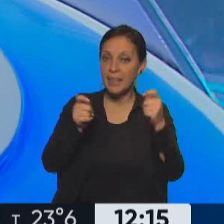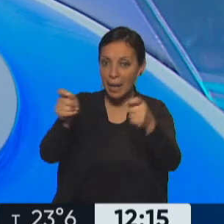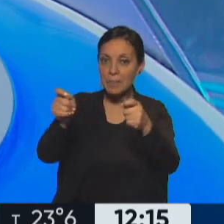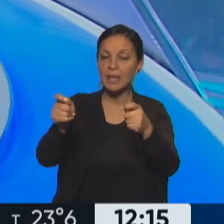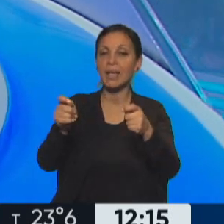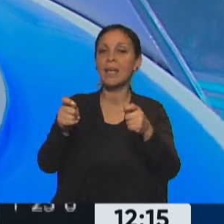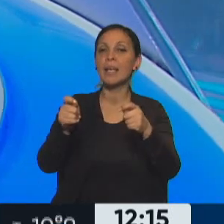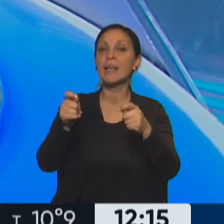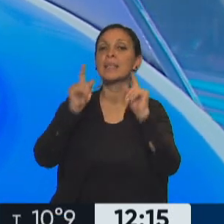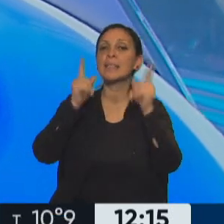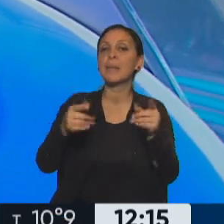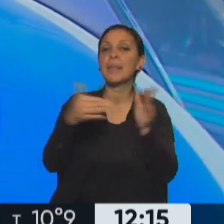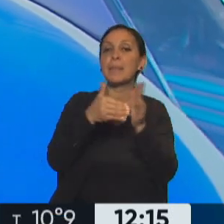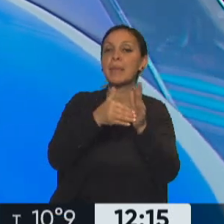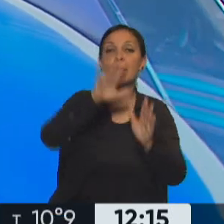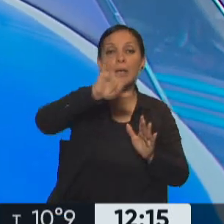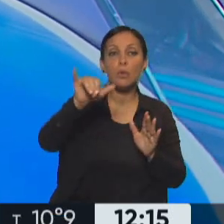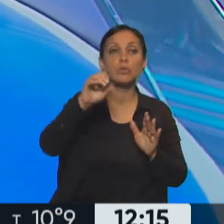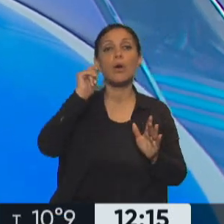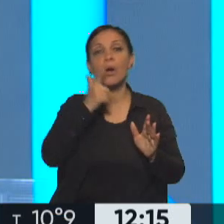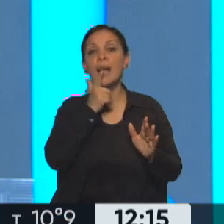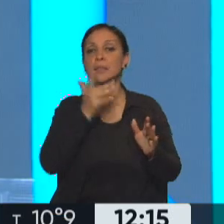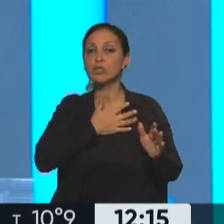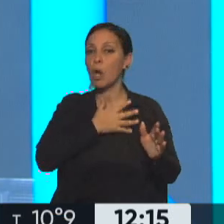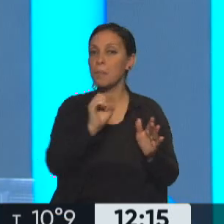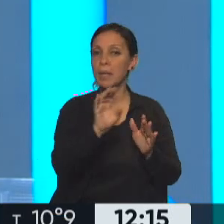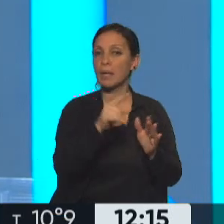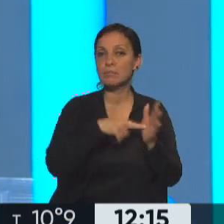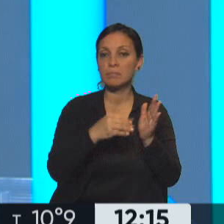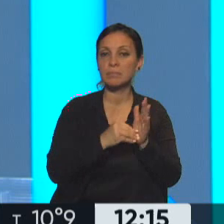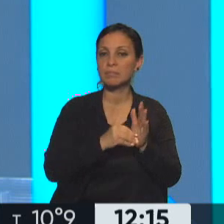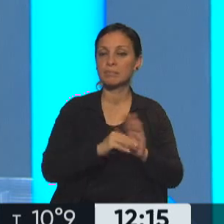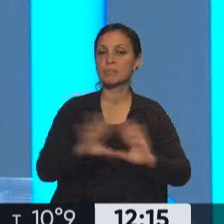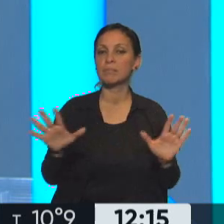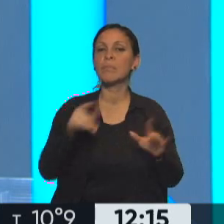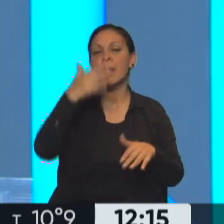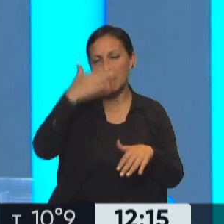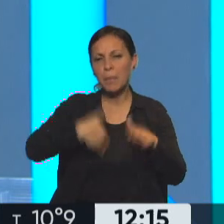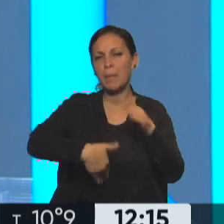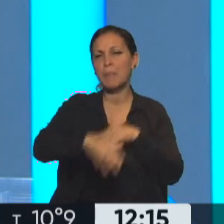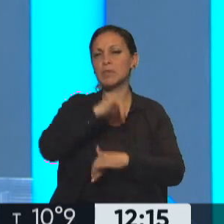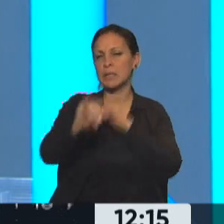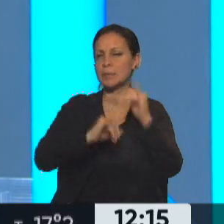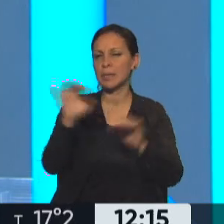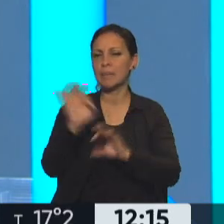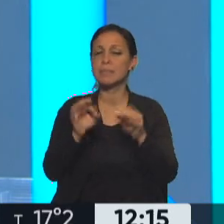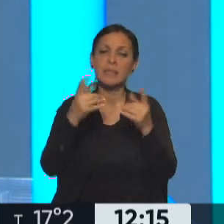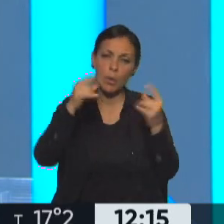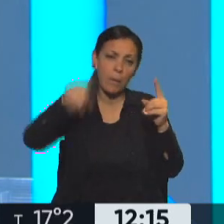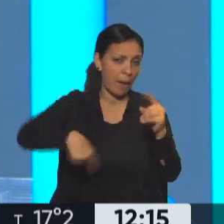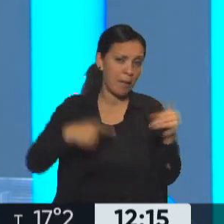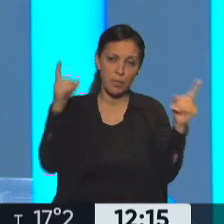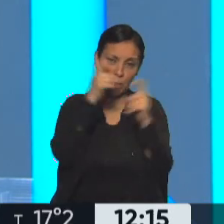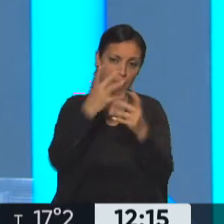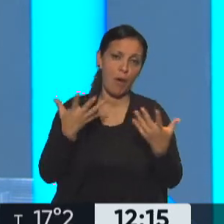sobre el servicio que tiene a su nombre. Perfecto. Estos son los detalles que después van a aparecer de problemas con esto. Inevitablemente,